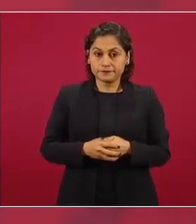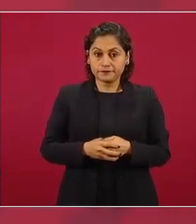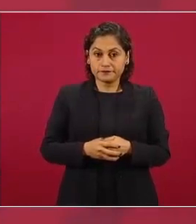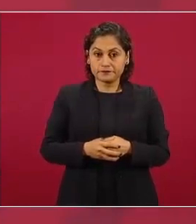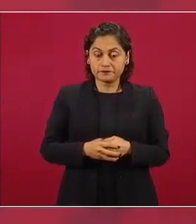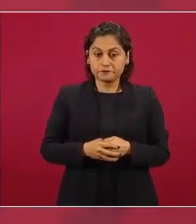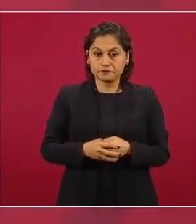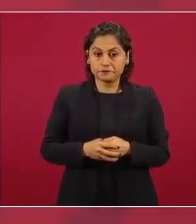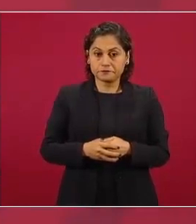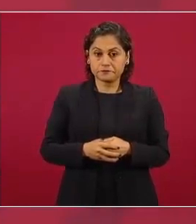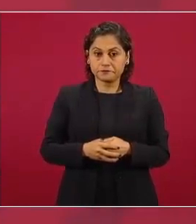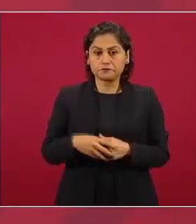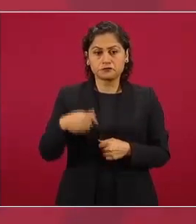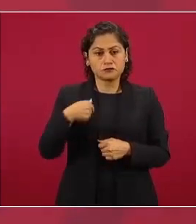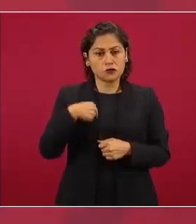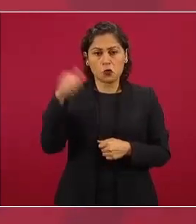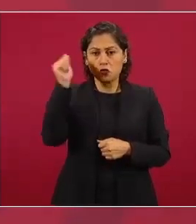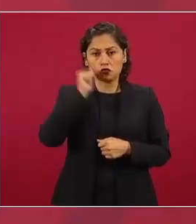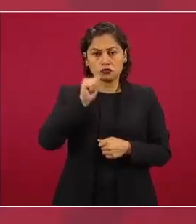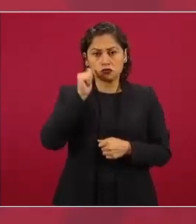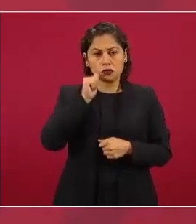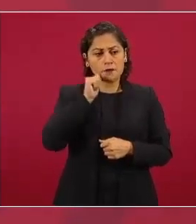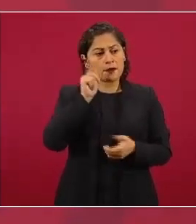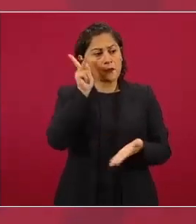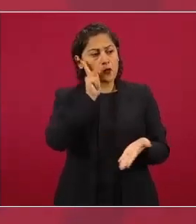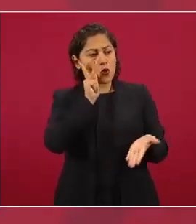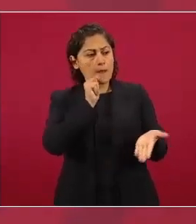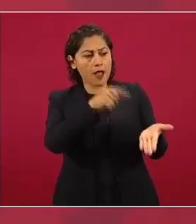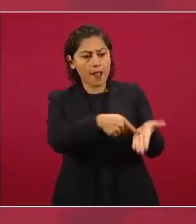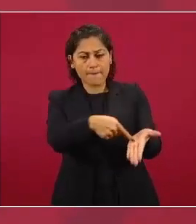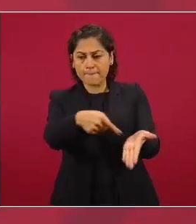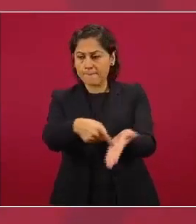conozcan los hechos y